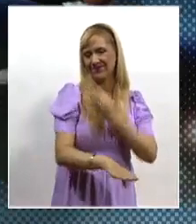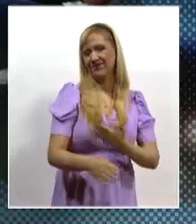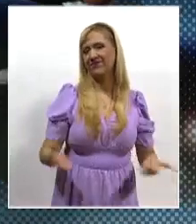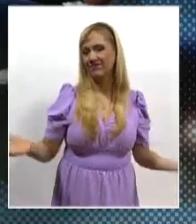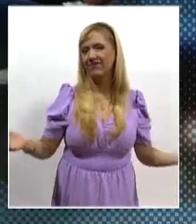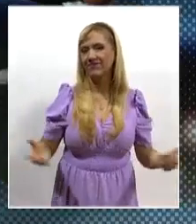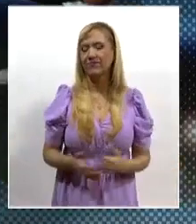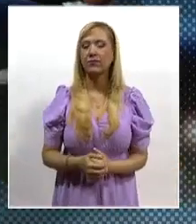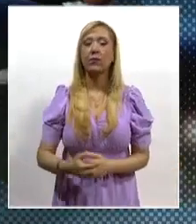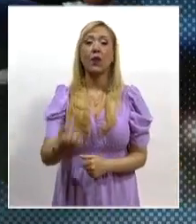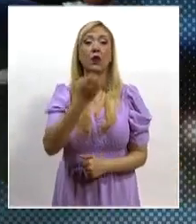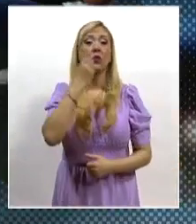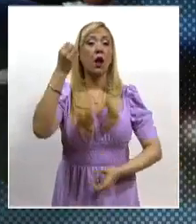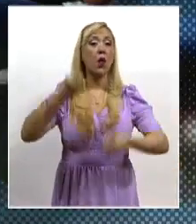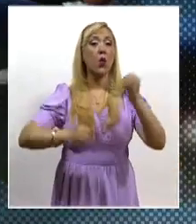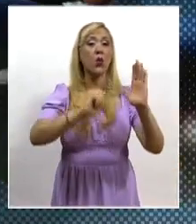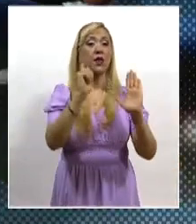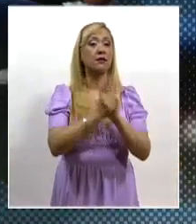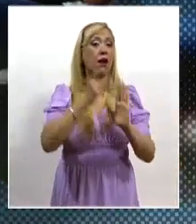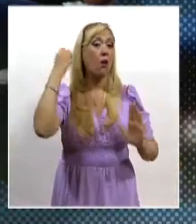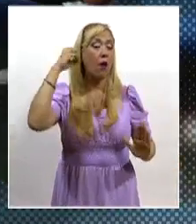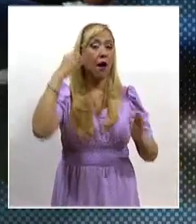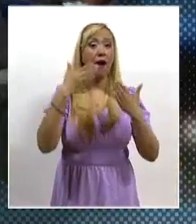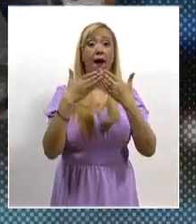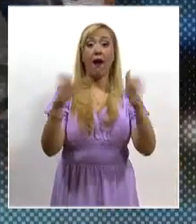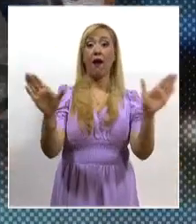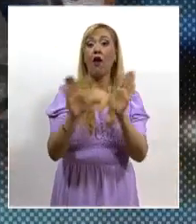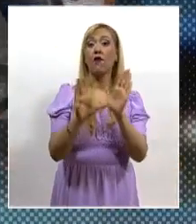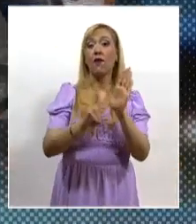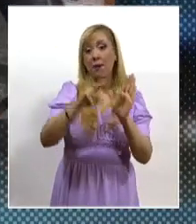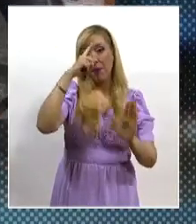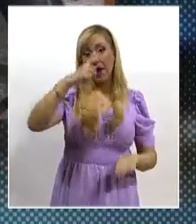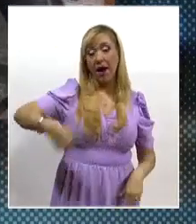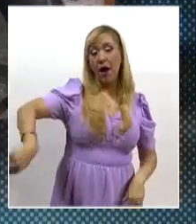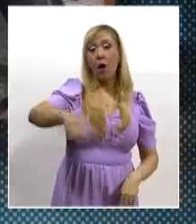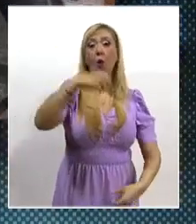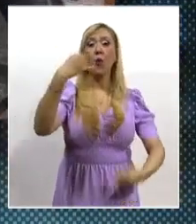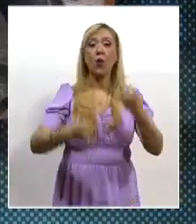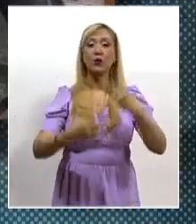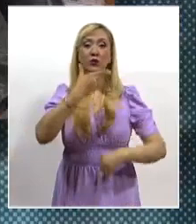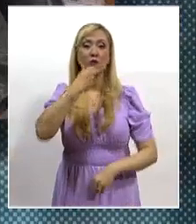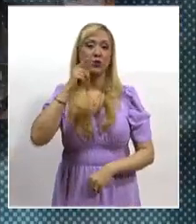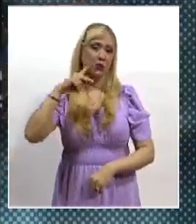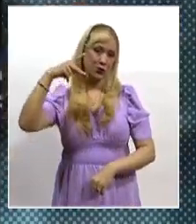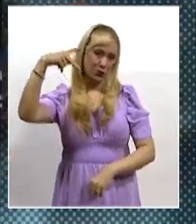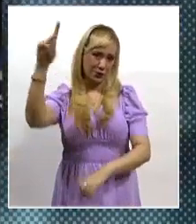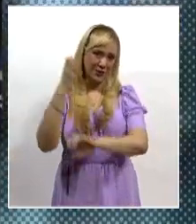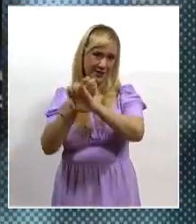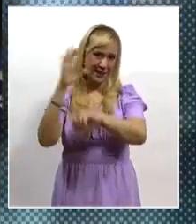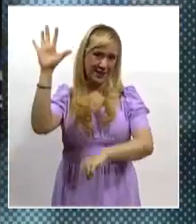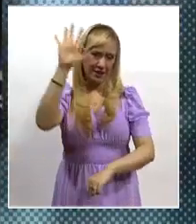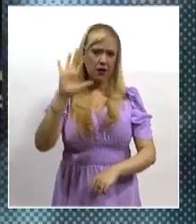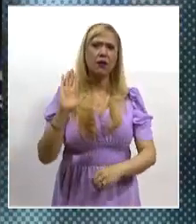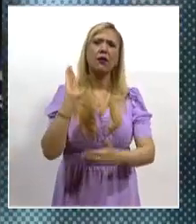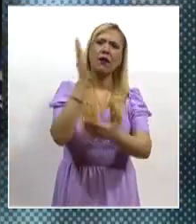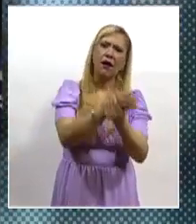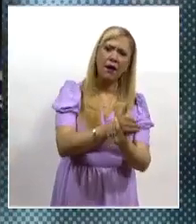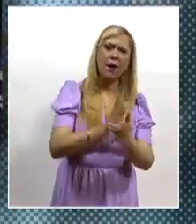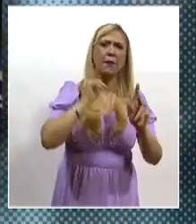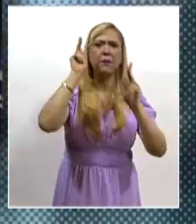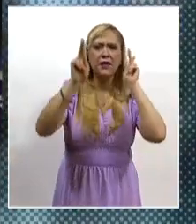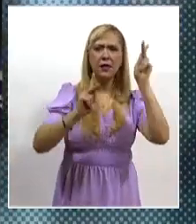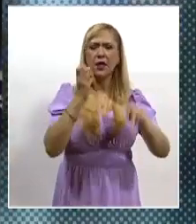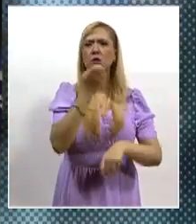La Escuela Judicial de Oaxaca abrió la convocatoria para que juezas y jueces locales realicen visitas en escuelas de